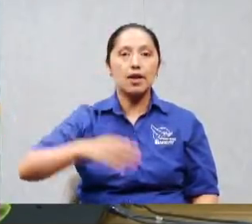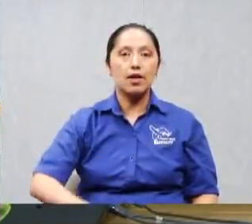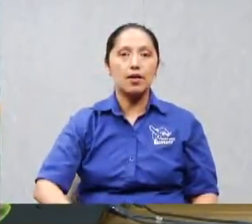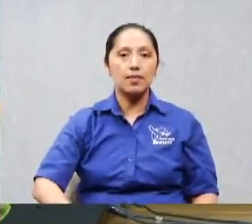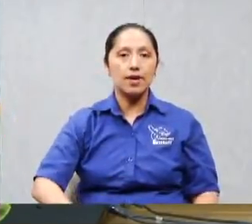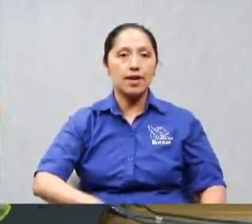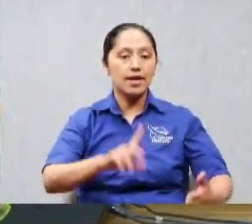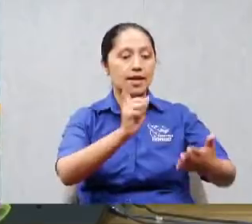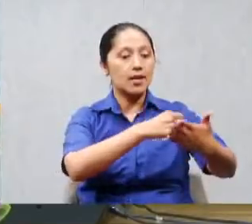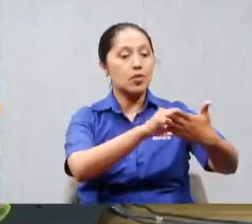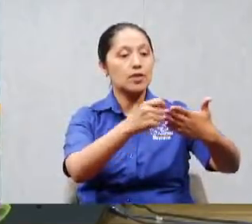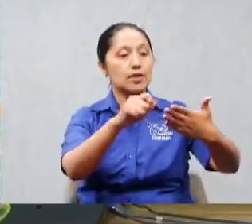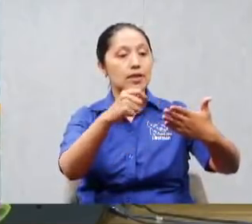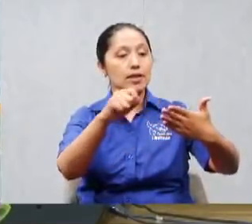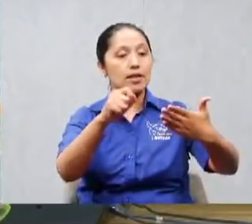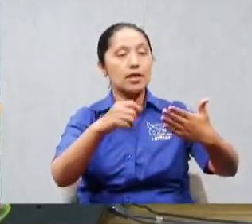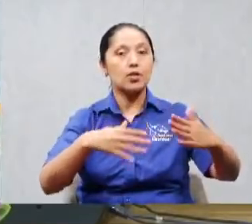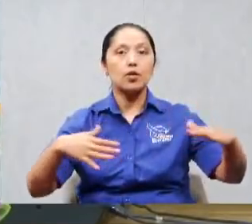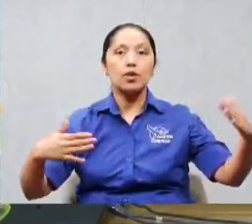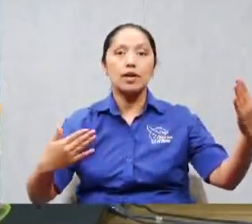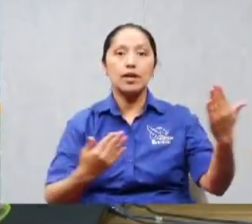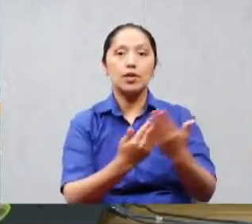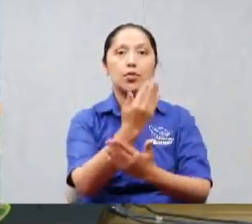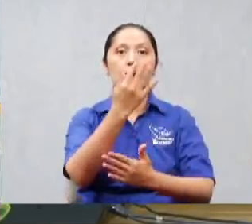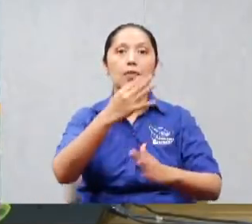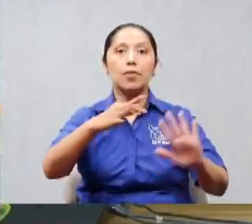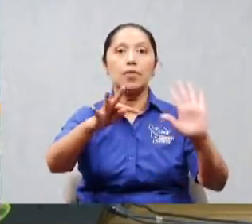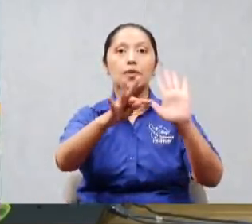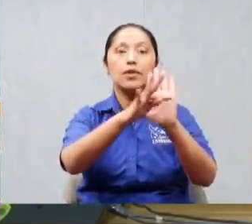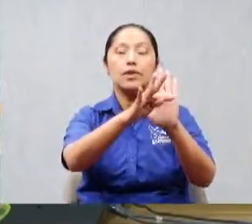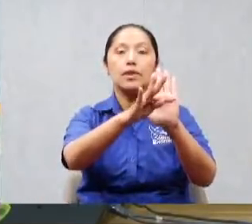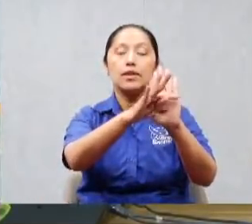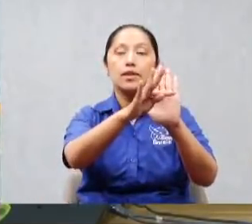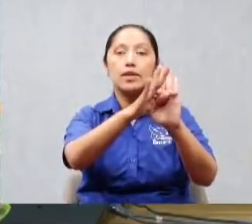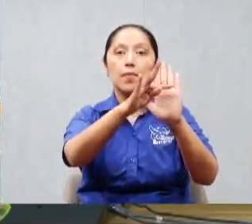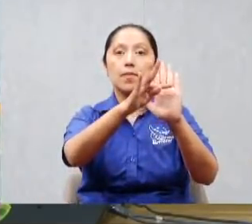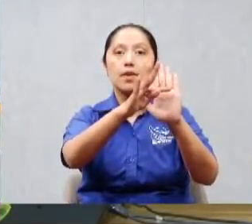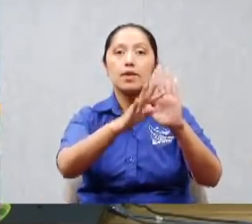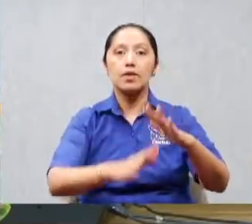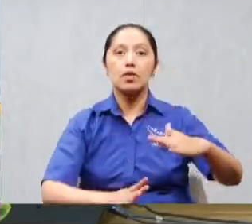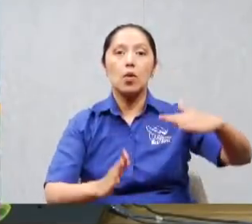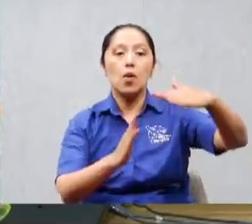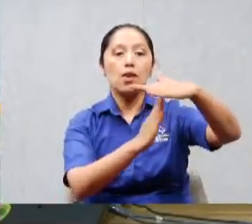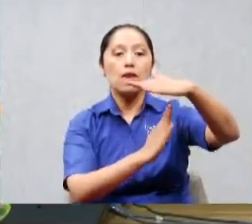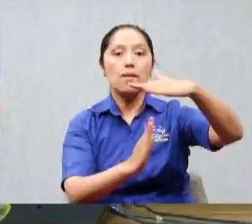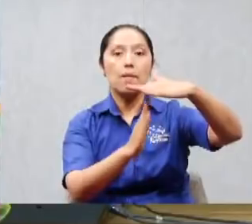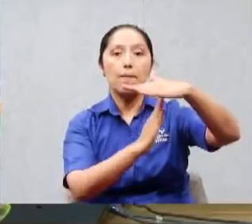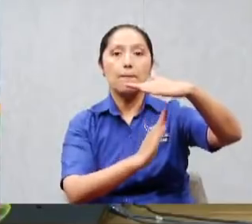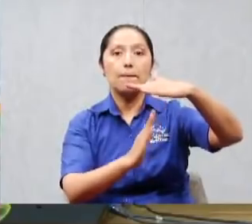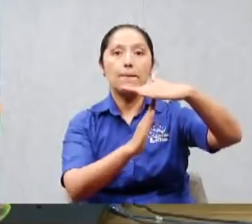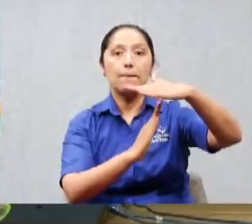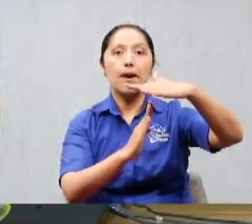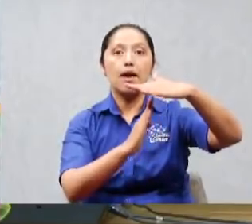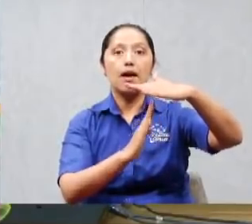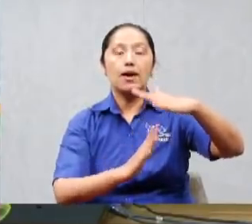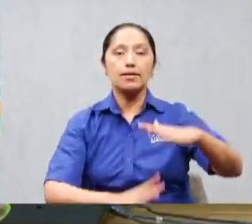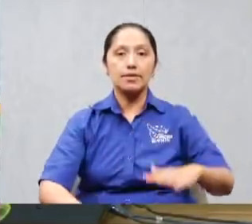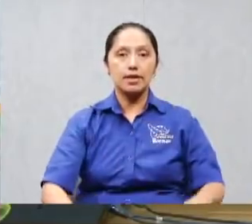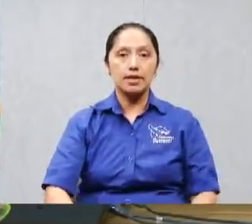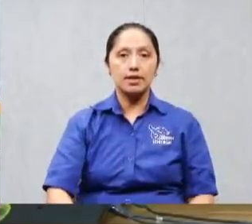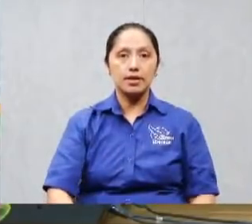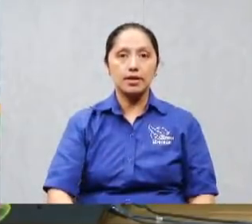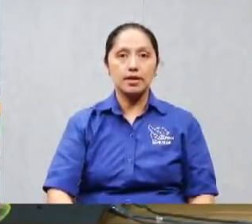testamento está basada pero la palabra profética es vital para la formación del nuevo testamento